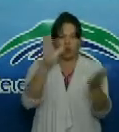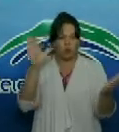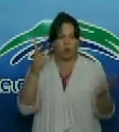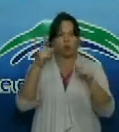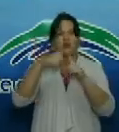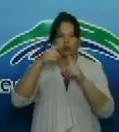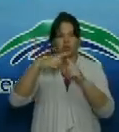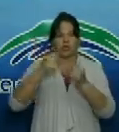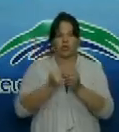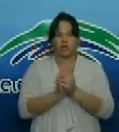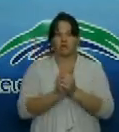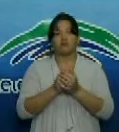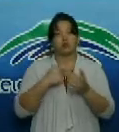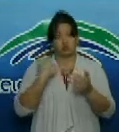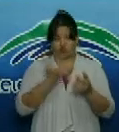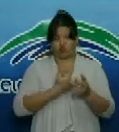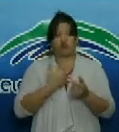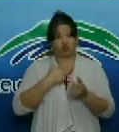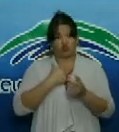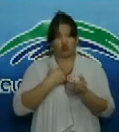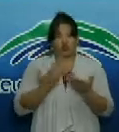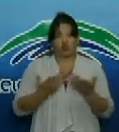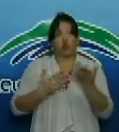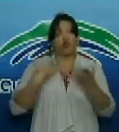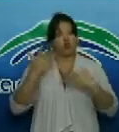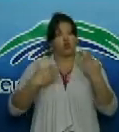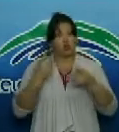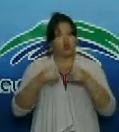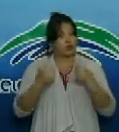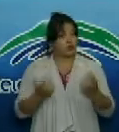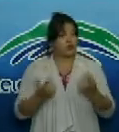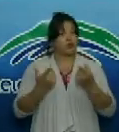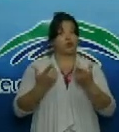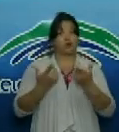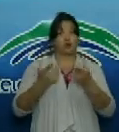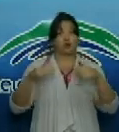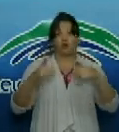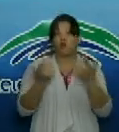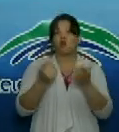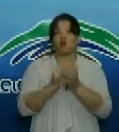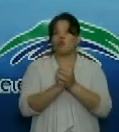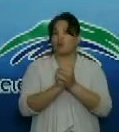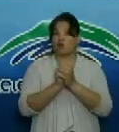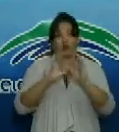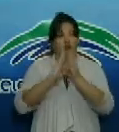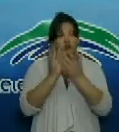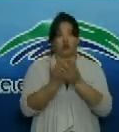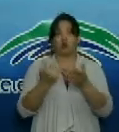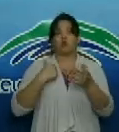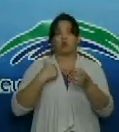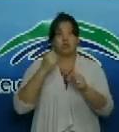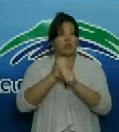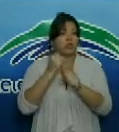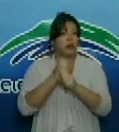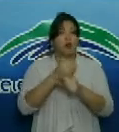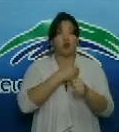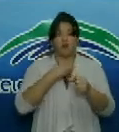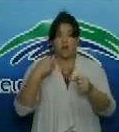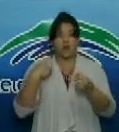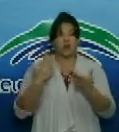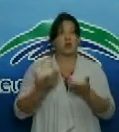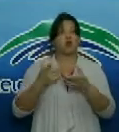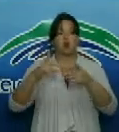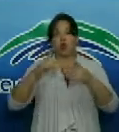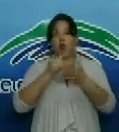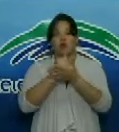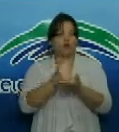la tarea realmente me siento orgullosa orgullosa de poder ejercer mi profesión lo que más quise en este mundo fue ser médico ayudar a las personas y